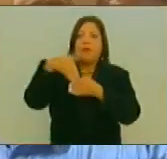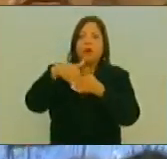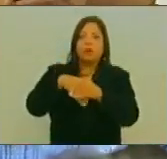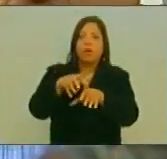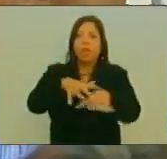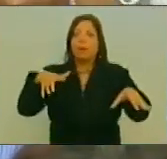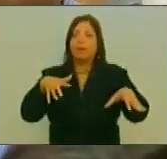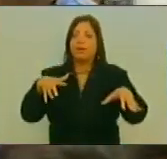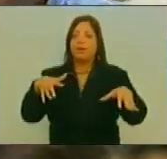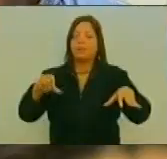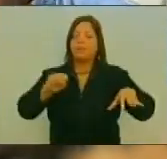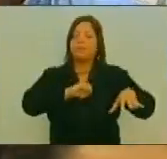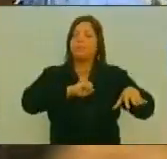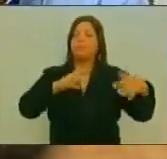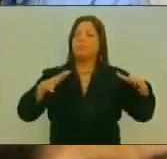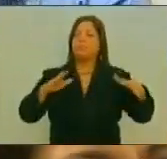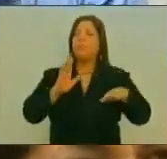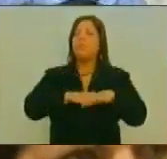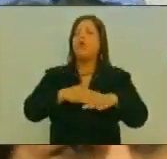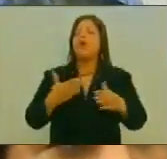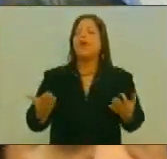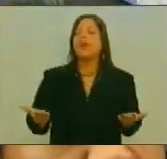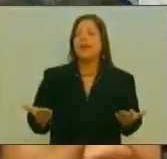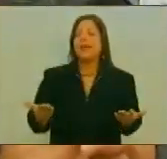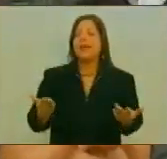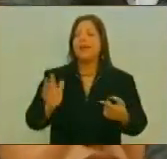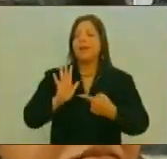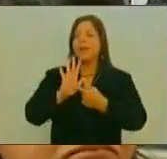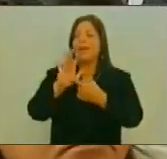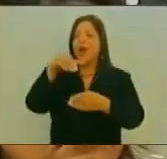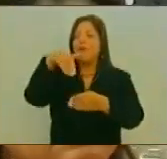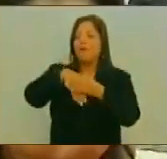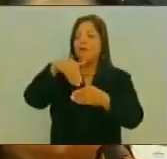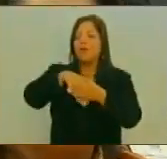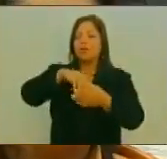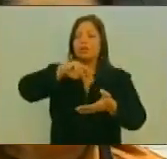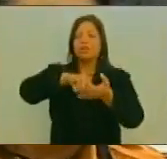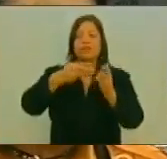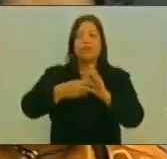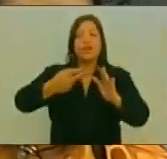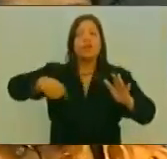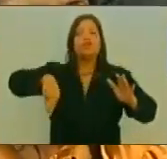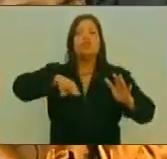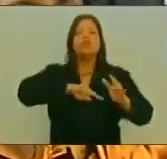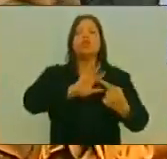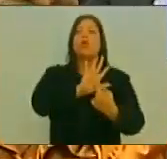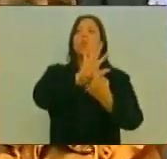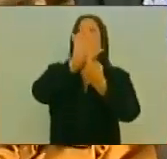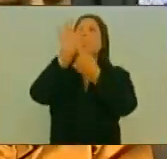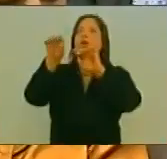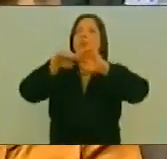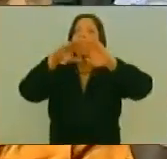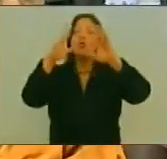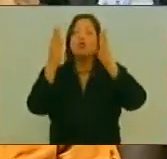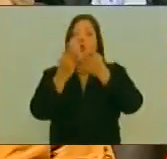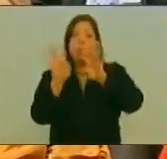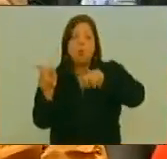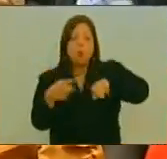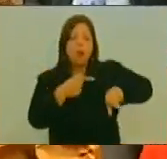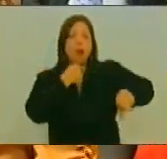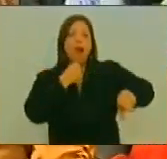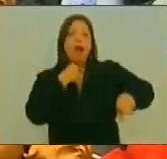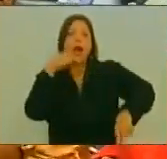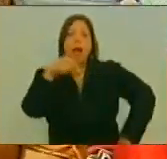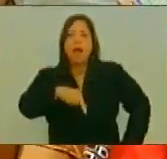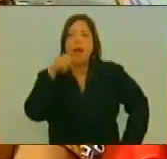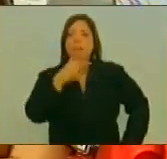Porque De esta manera Nosotros somos Un modelo Para el mundo De que se puede